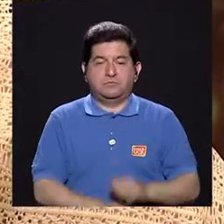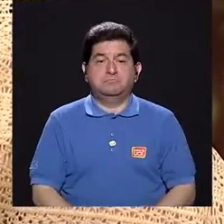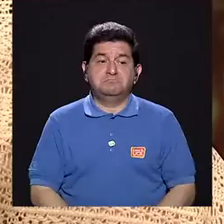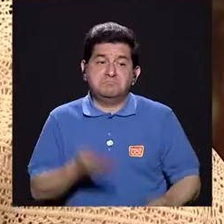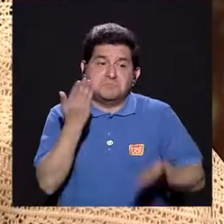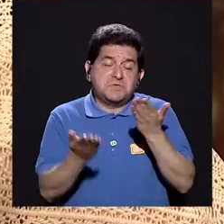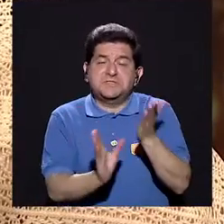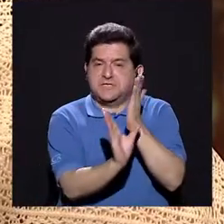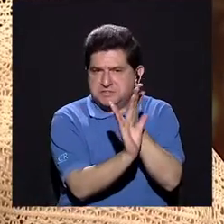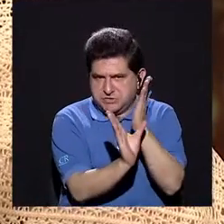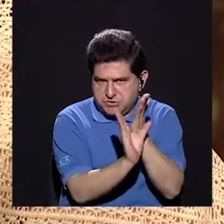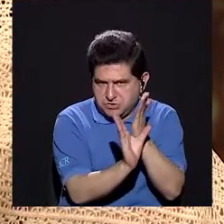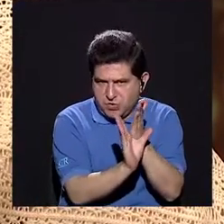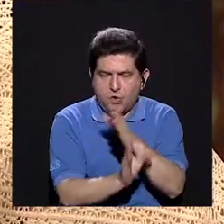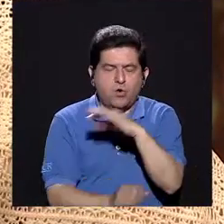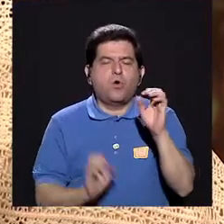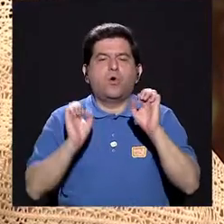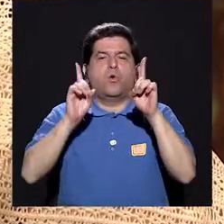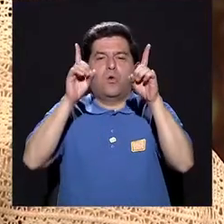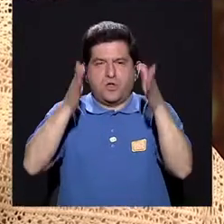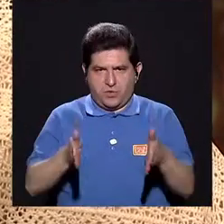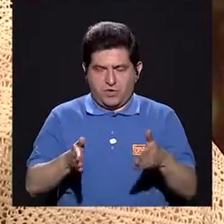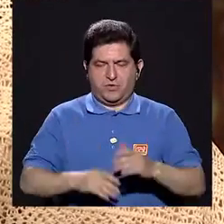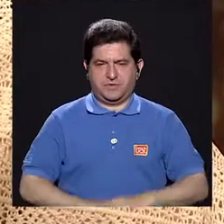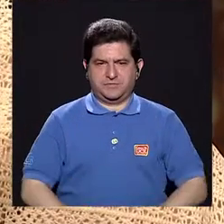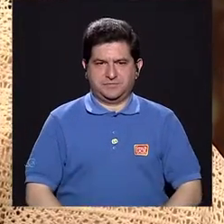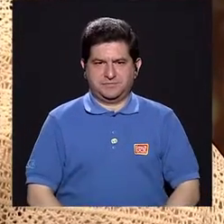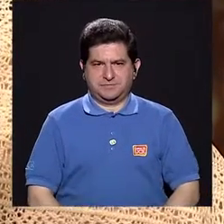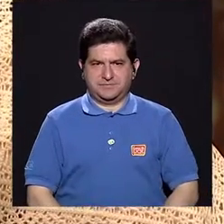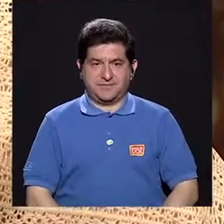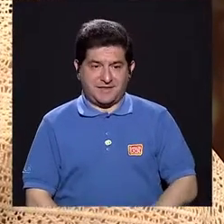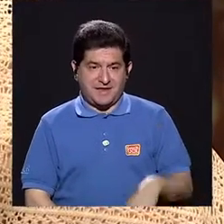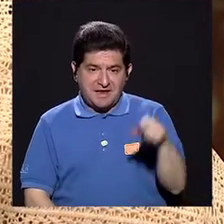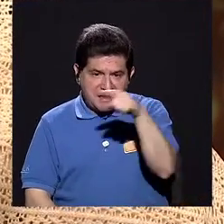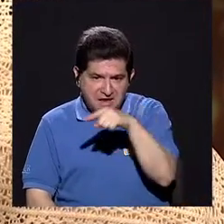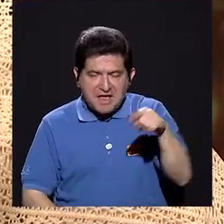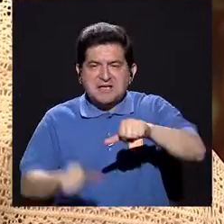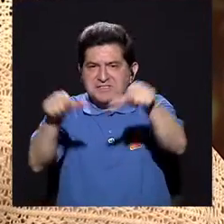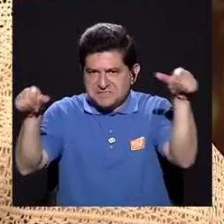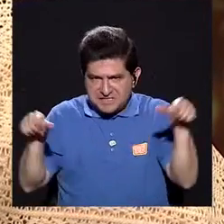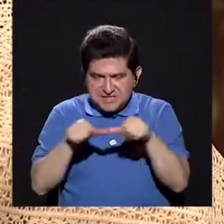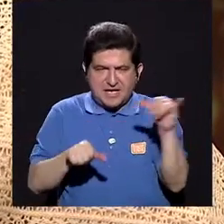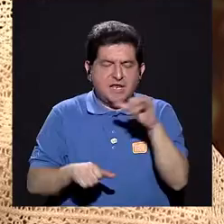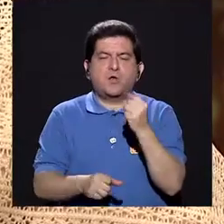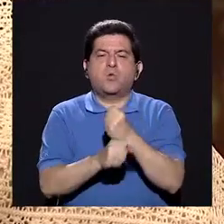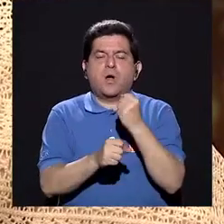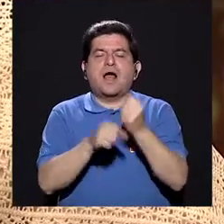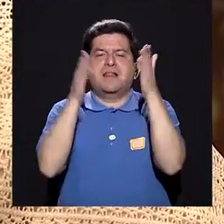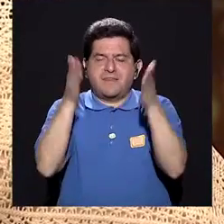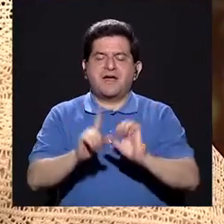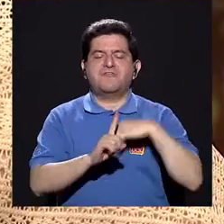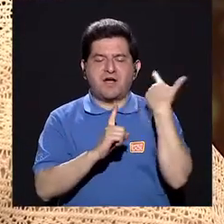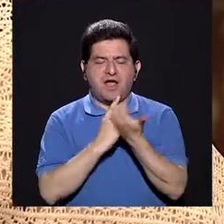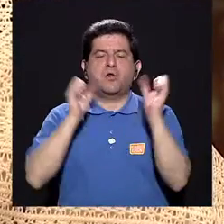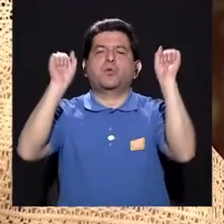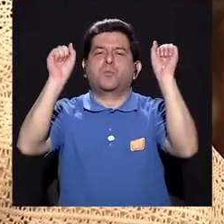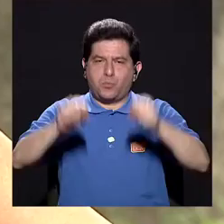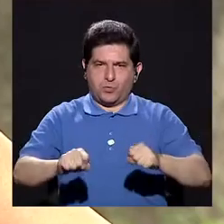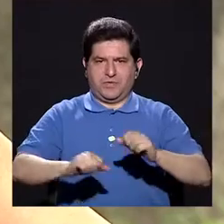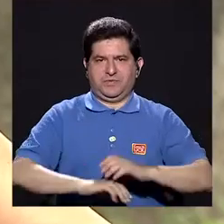psicólogo, puede ser un educador. Esa es la rama. Y también un trabajador social.